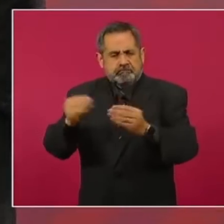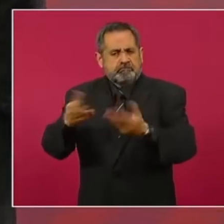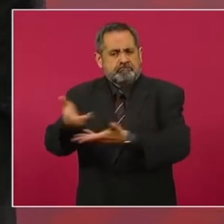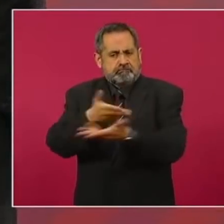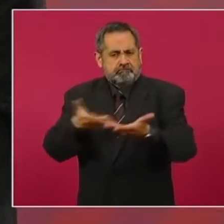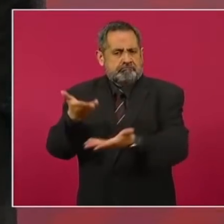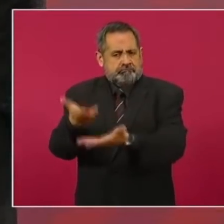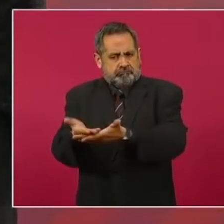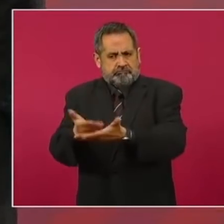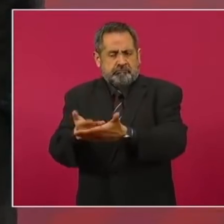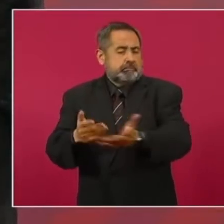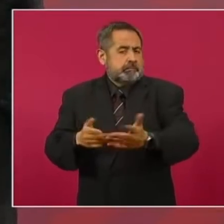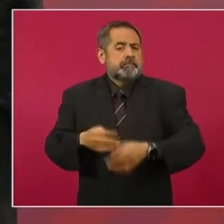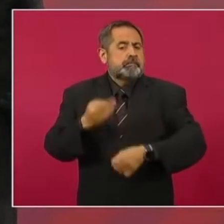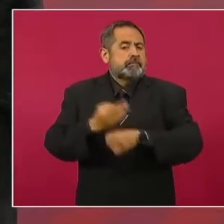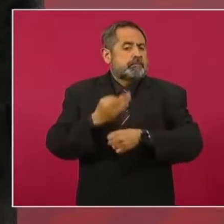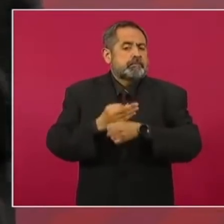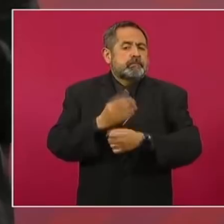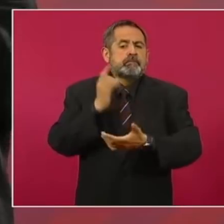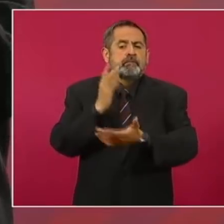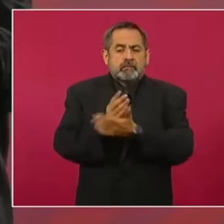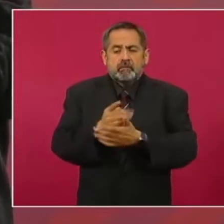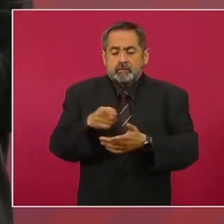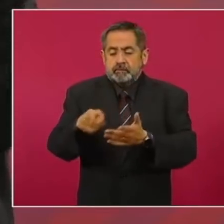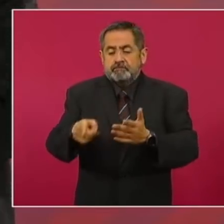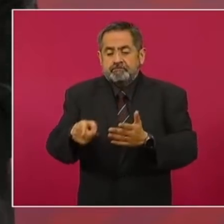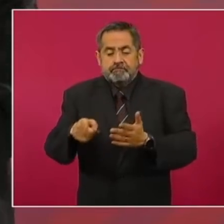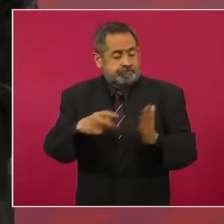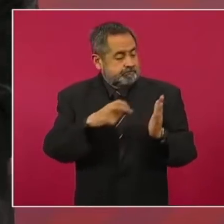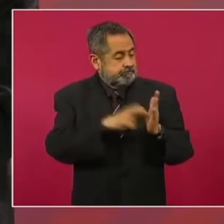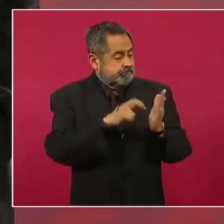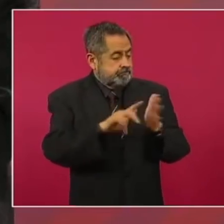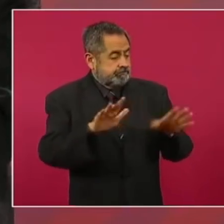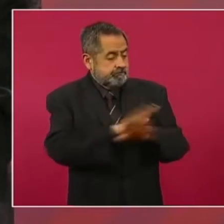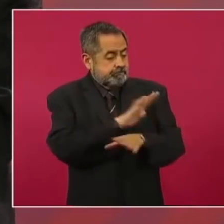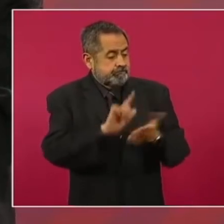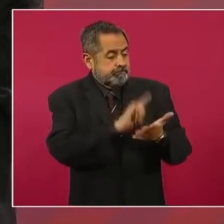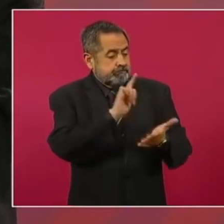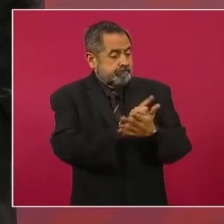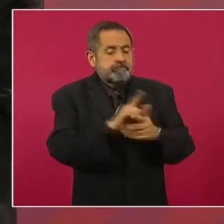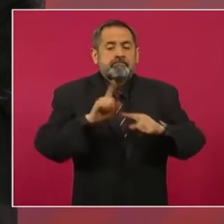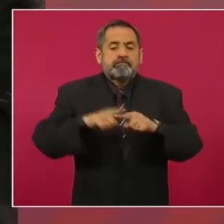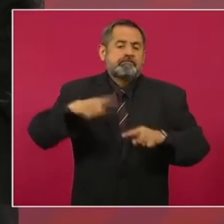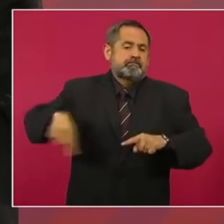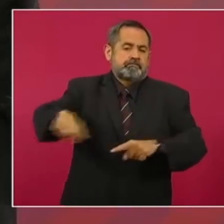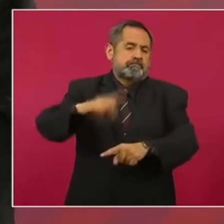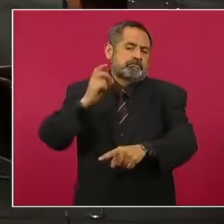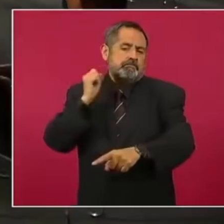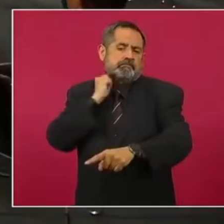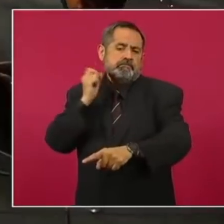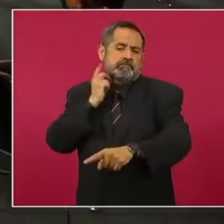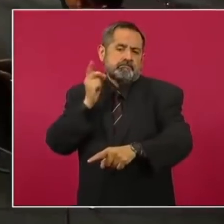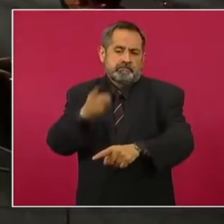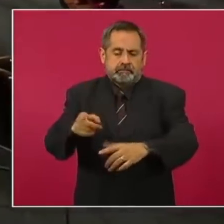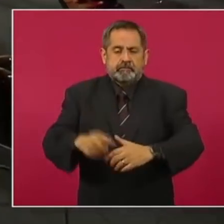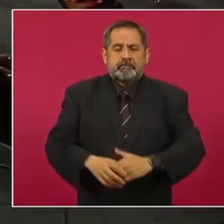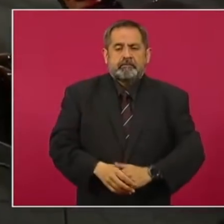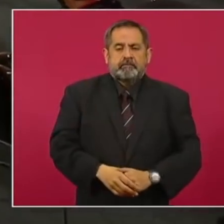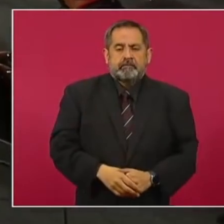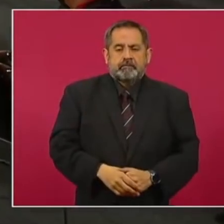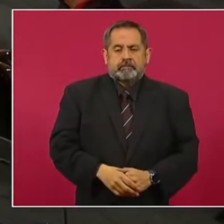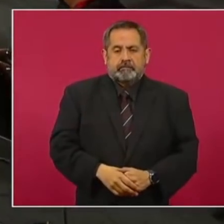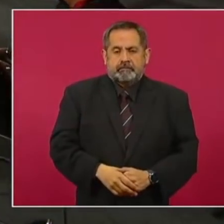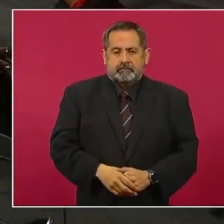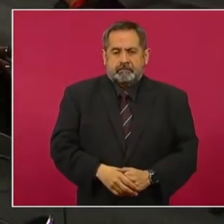únicos que pueden modificar las leyes en vigor, pues son los legisladores. En ese sentido,